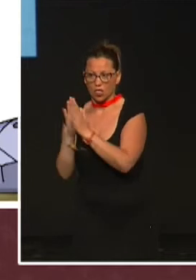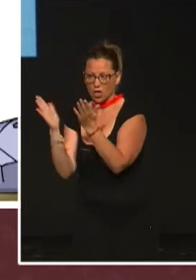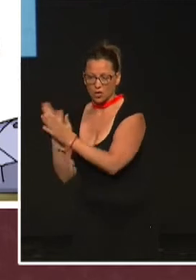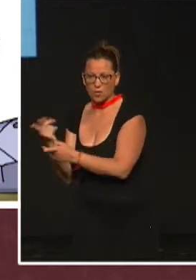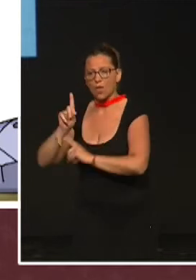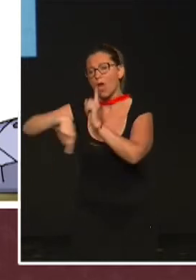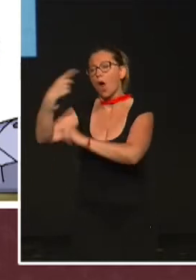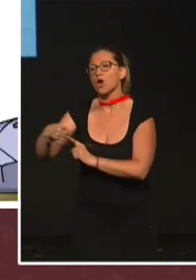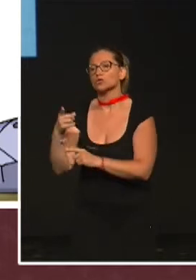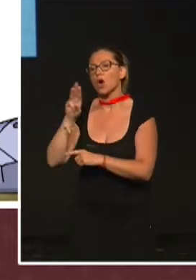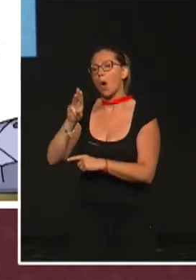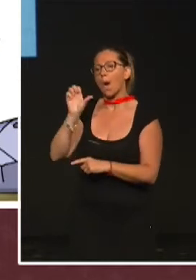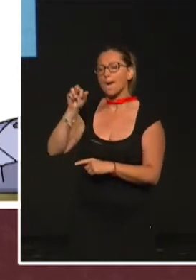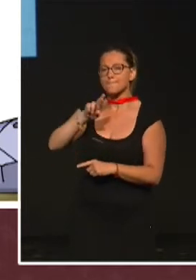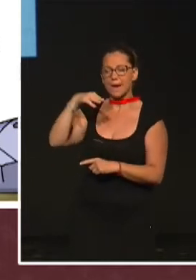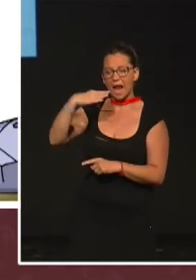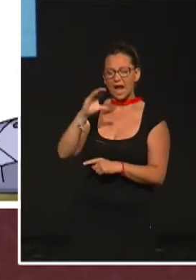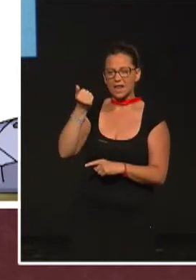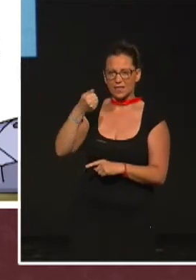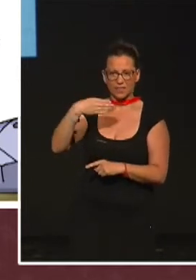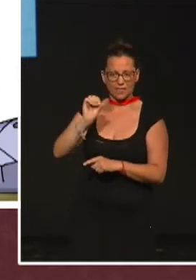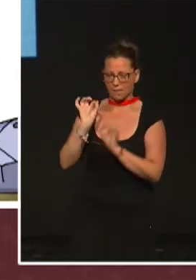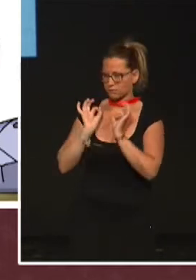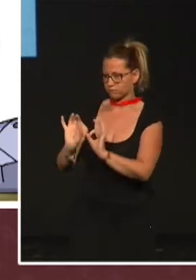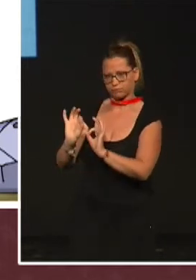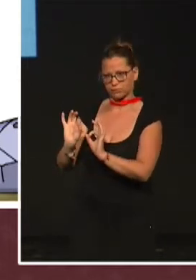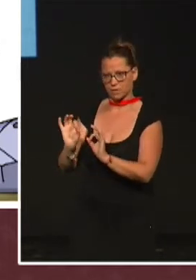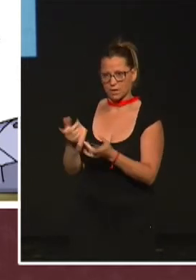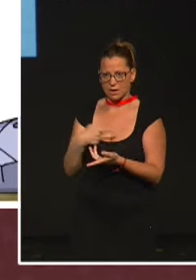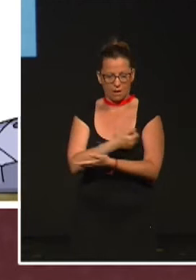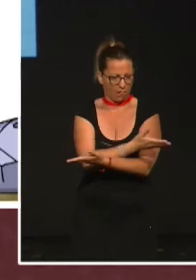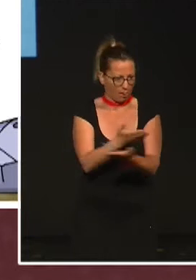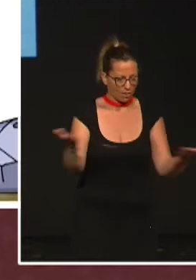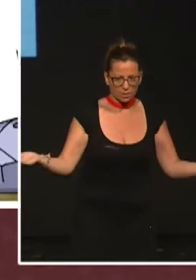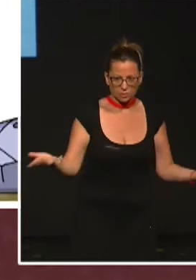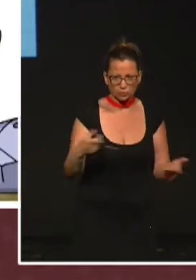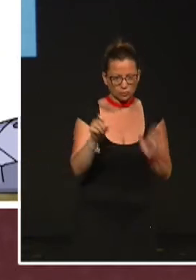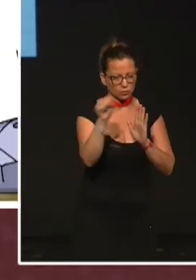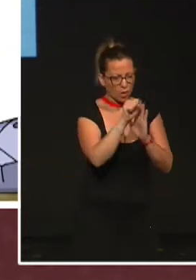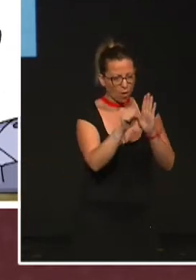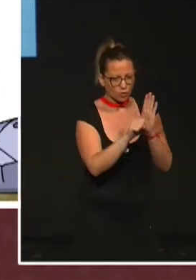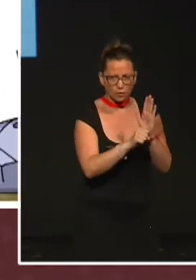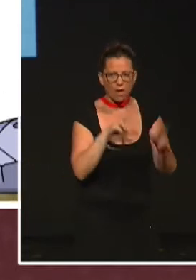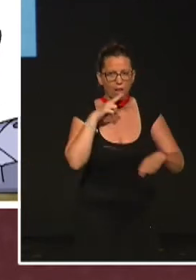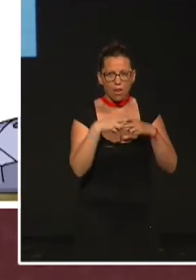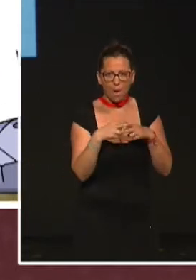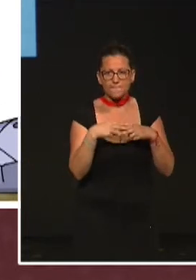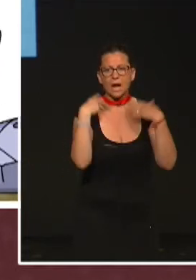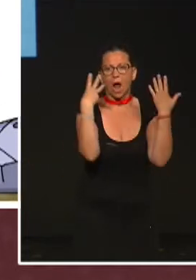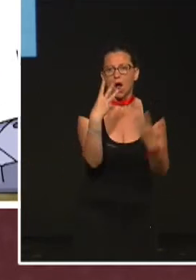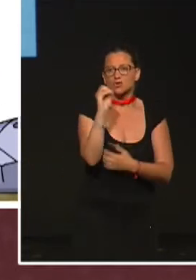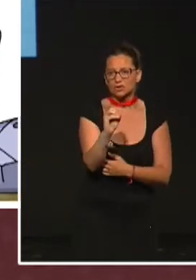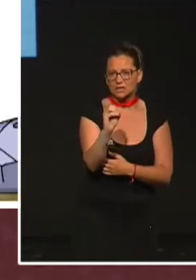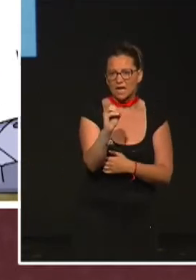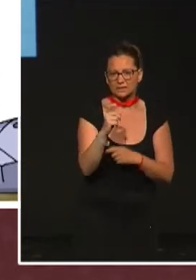que estableció un catálogo de toda la diversidad de percebes que había en esa época. Y nombró, él le dio nombre a ochenta de esas